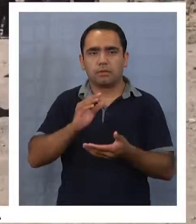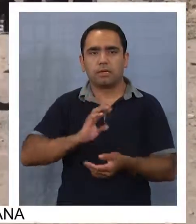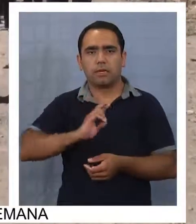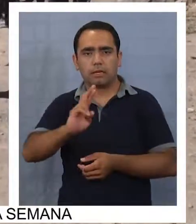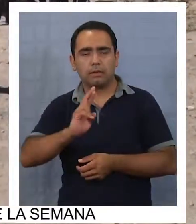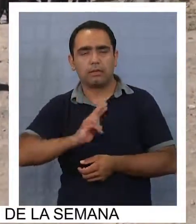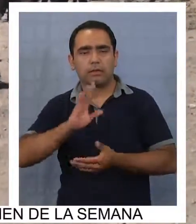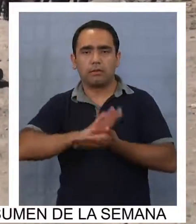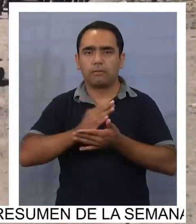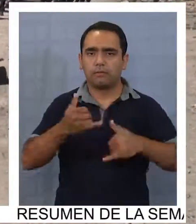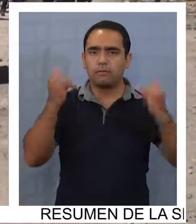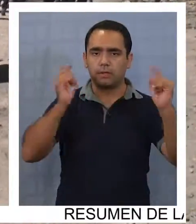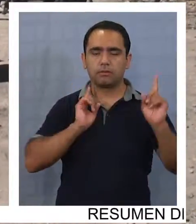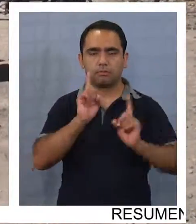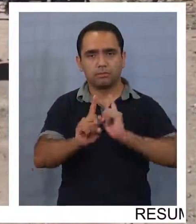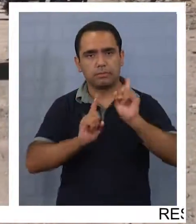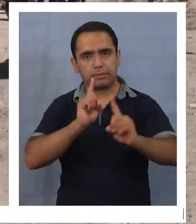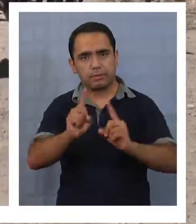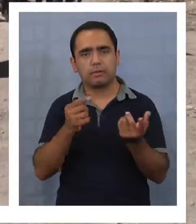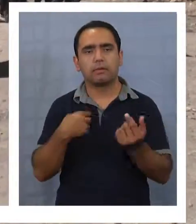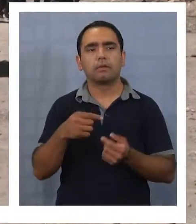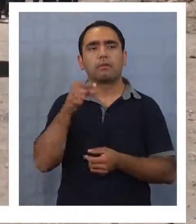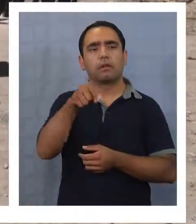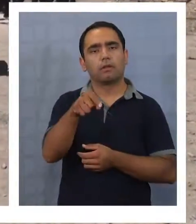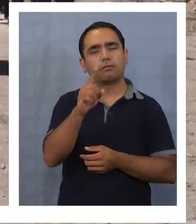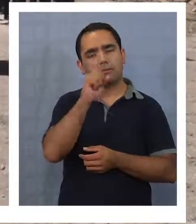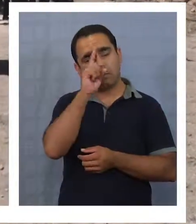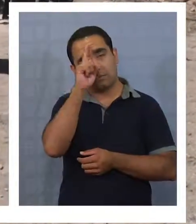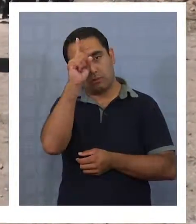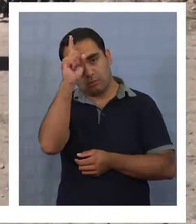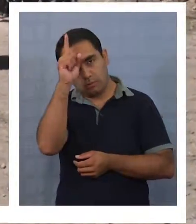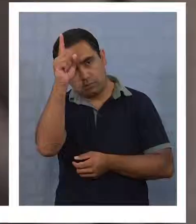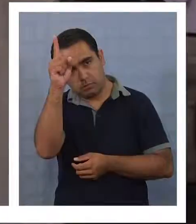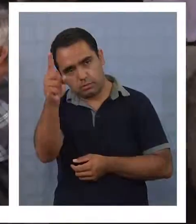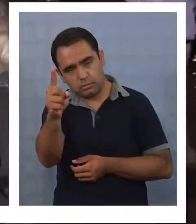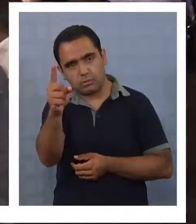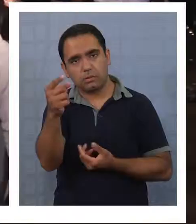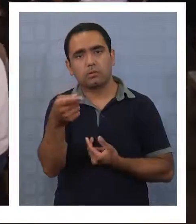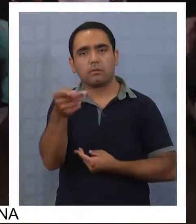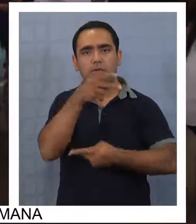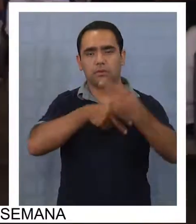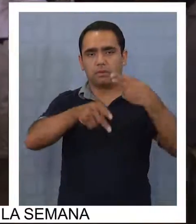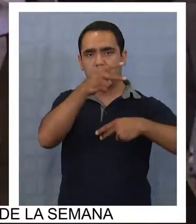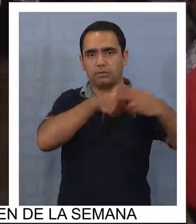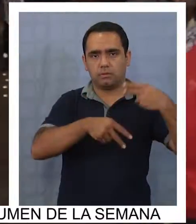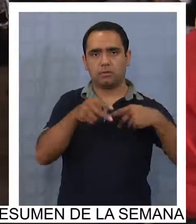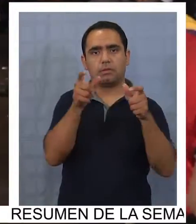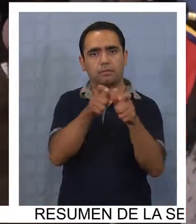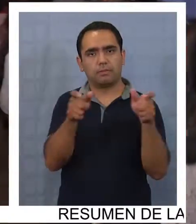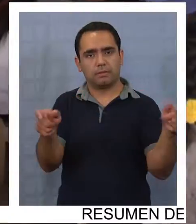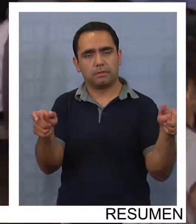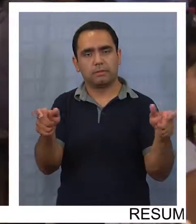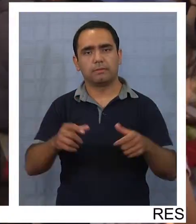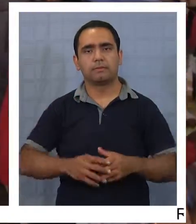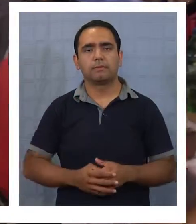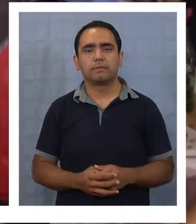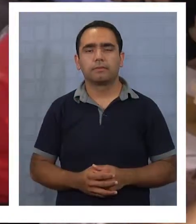en las numerosas fiestas patronales de la zona, una de las tradiciones más arraigadas de su gente.